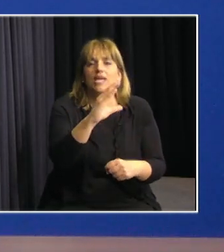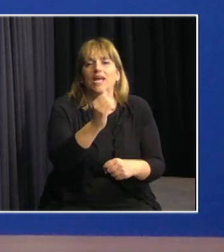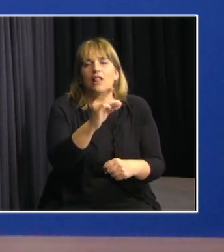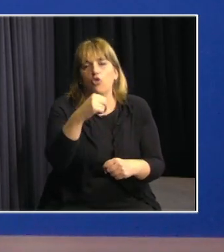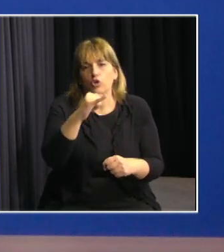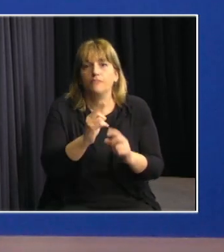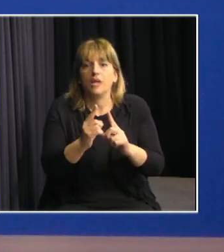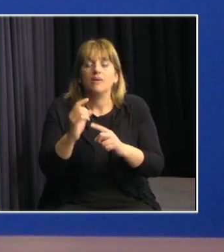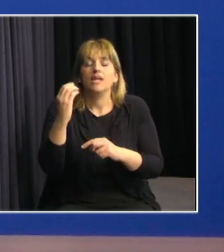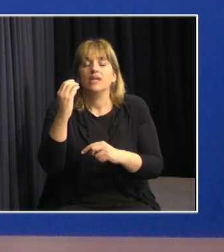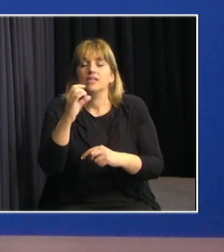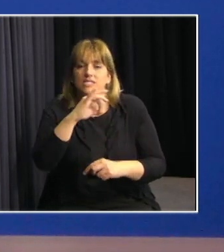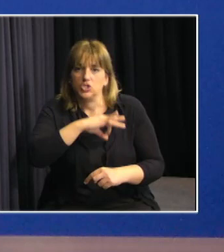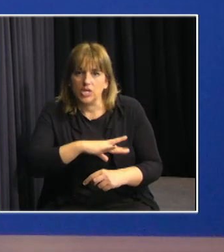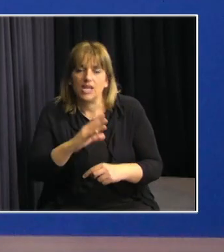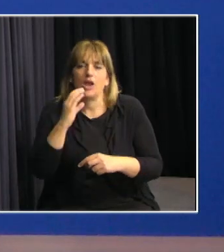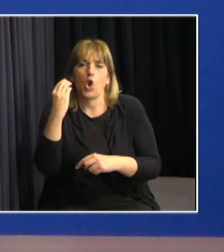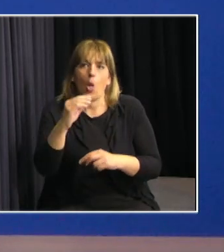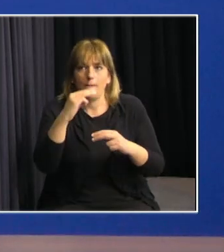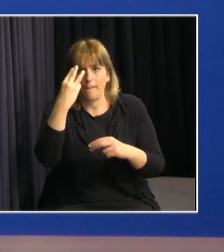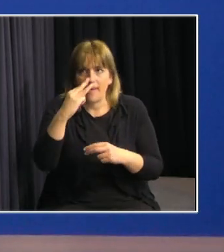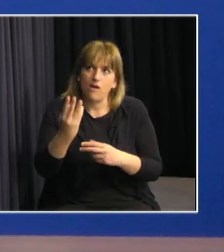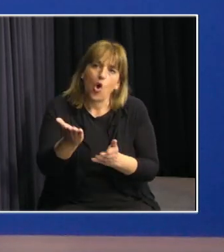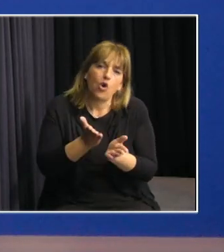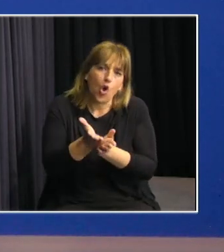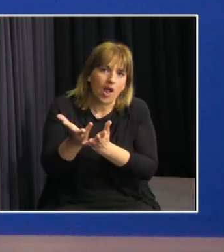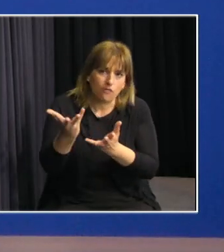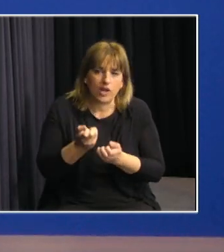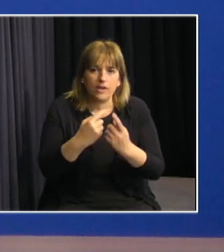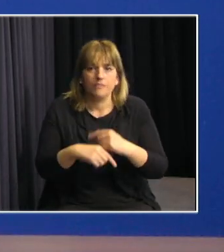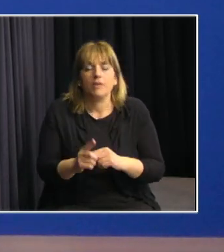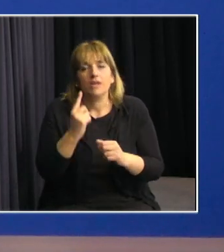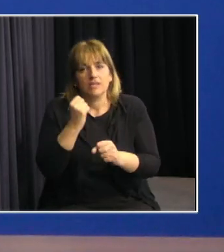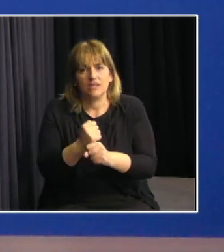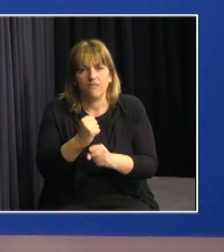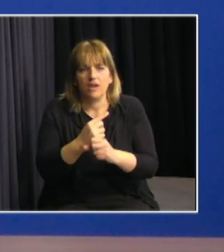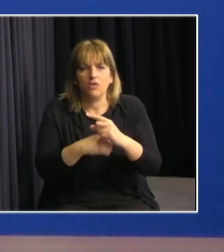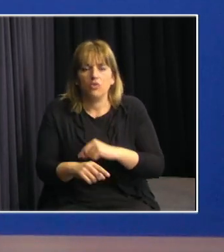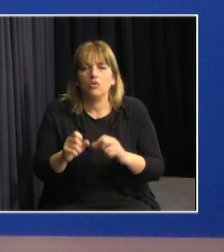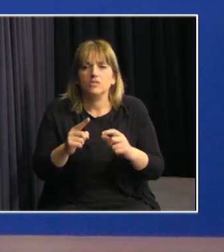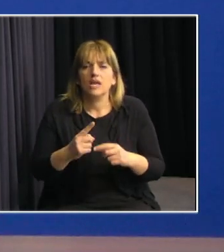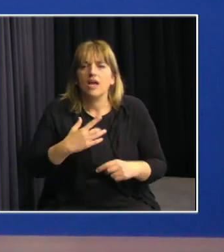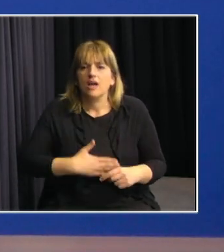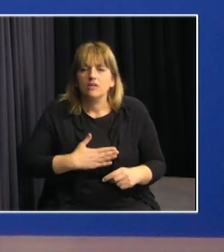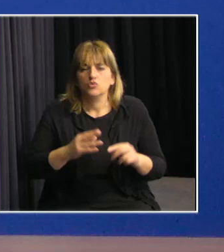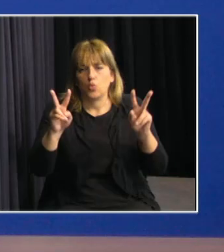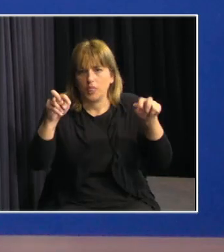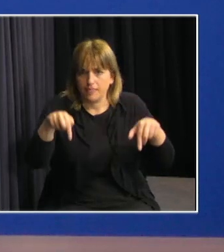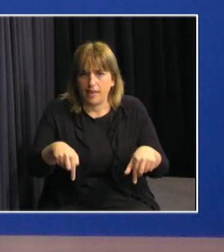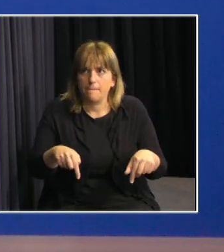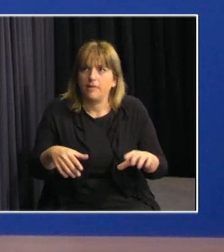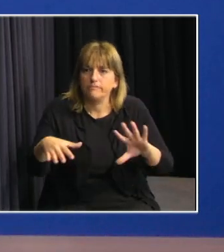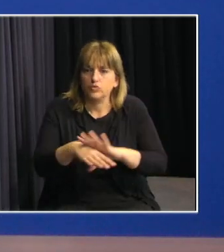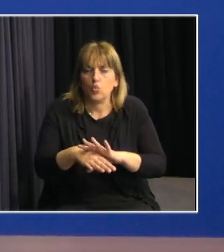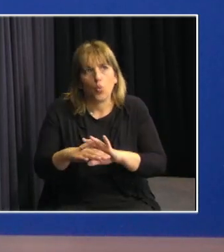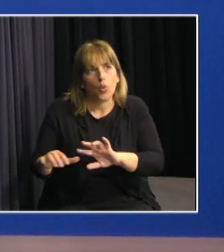Chile, Colombia y México. Durante el proceso de trabajo, con las contrapartes de los países se consensuaron las temáticas, la